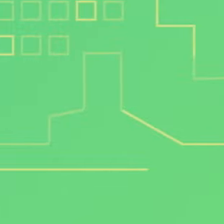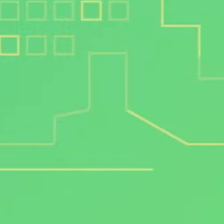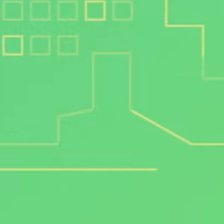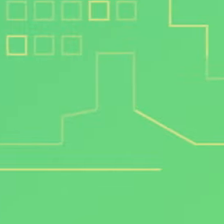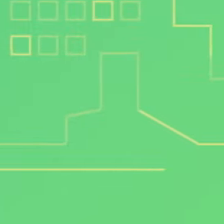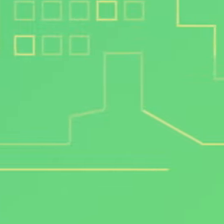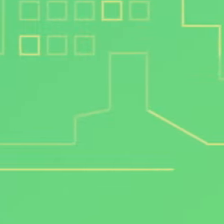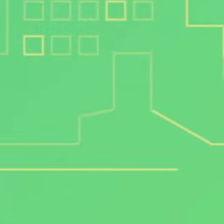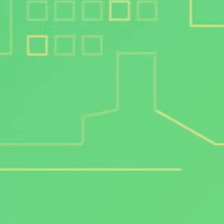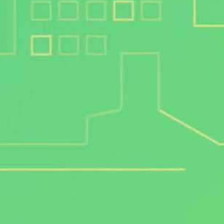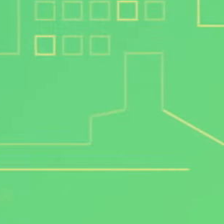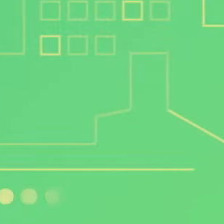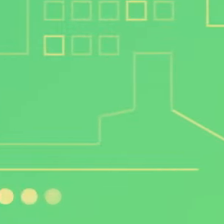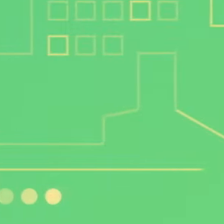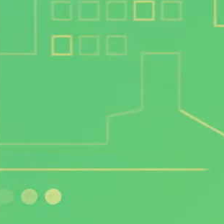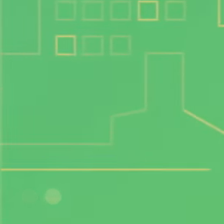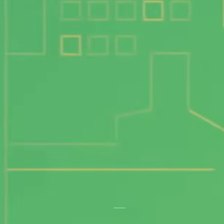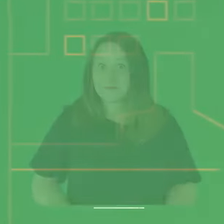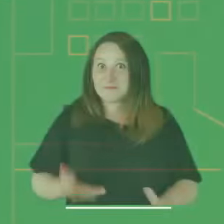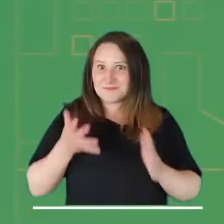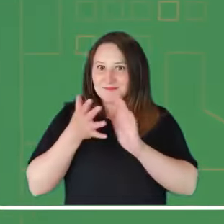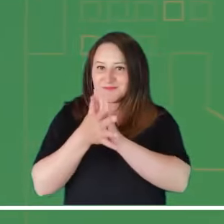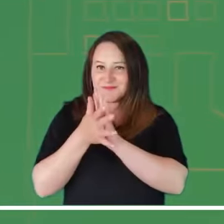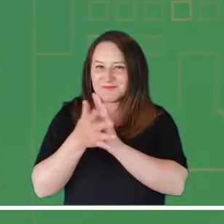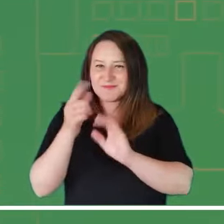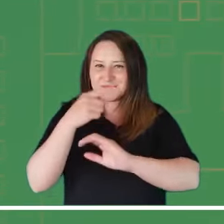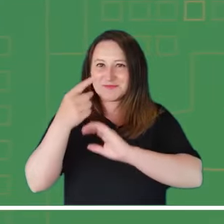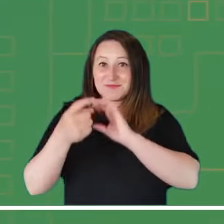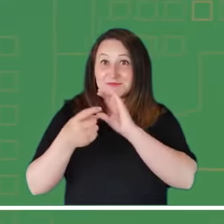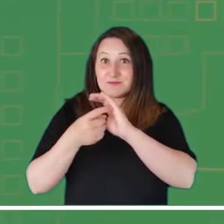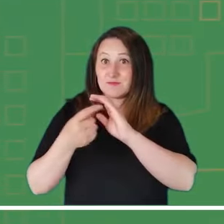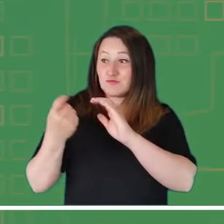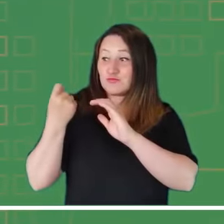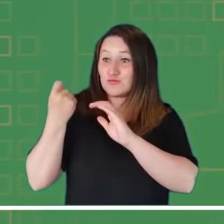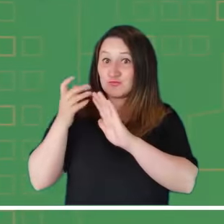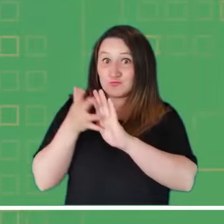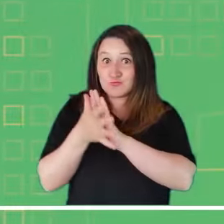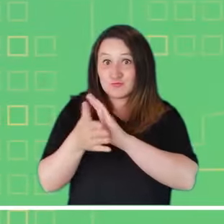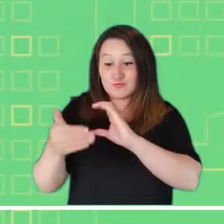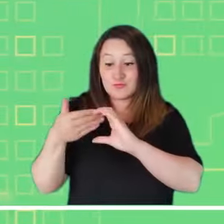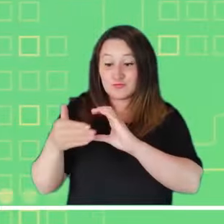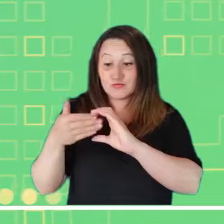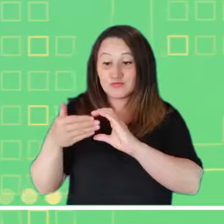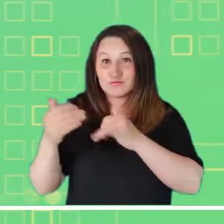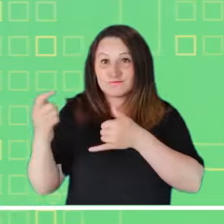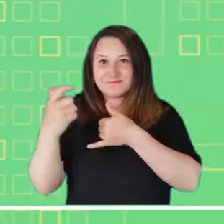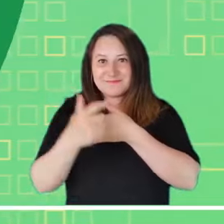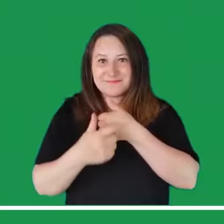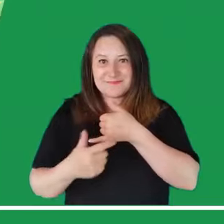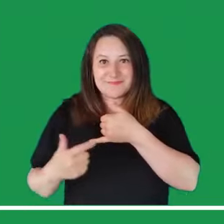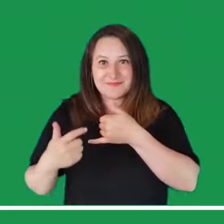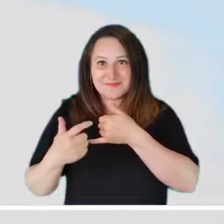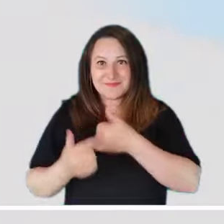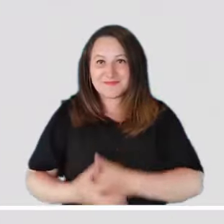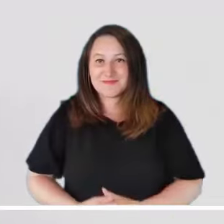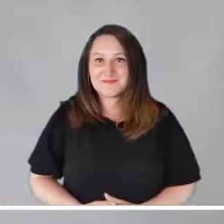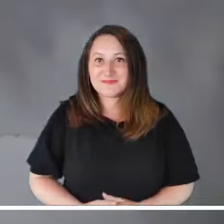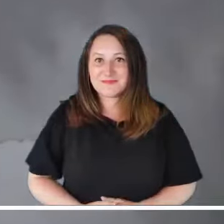Vamos cerrando esta jornada de martes con nuestro reporte del tiempo de la noche y la madrugada.